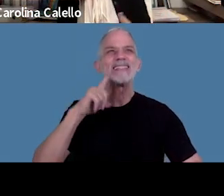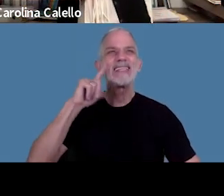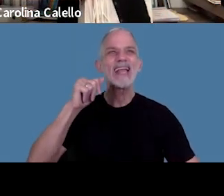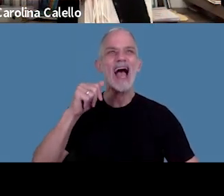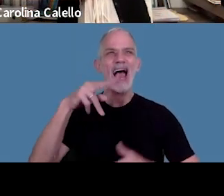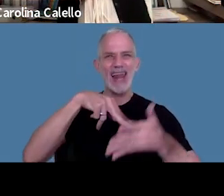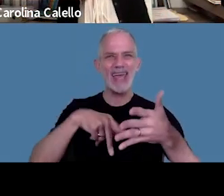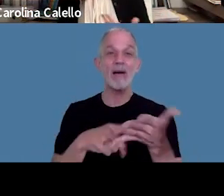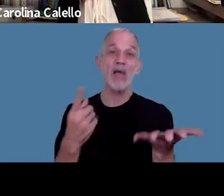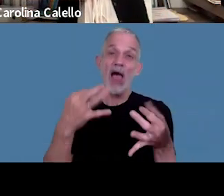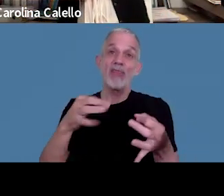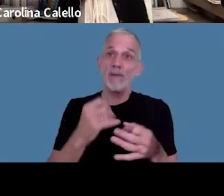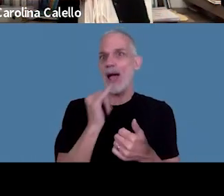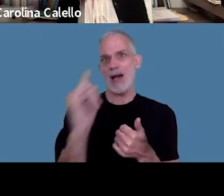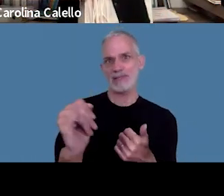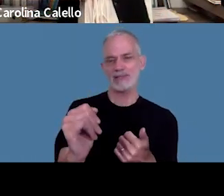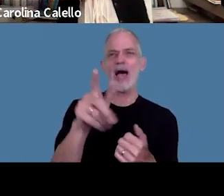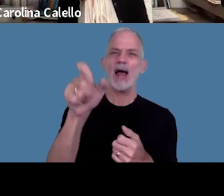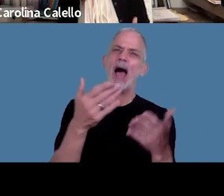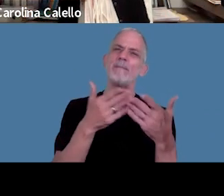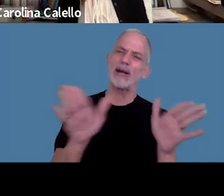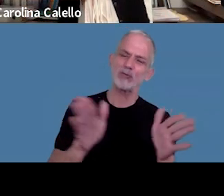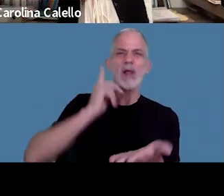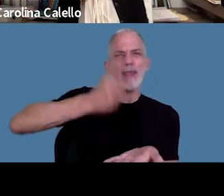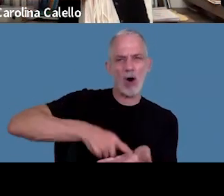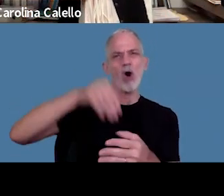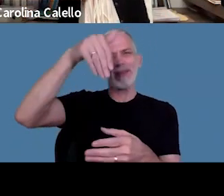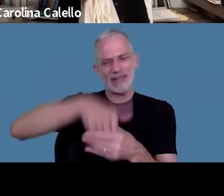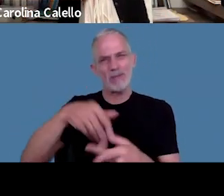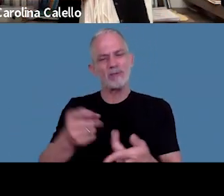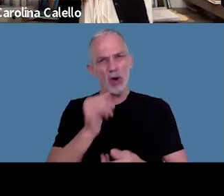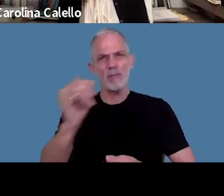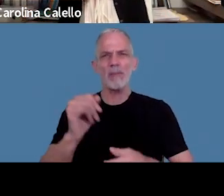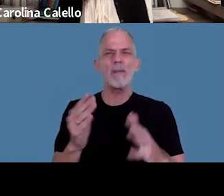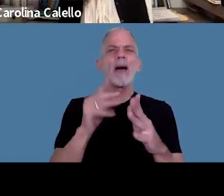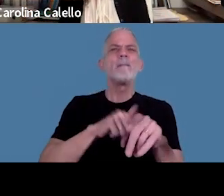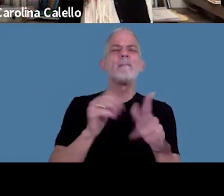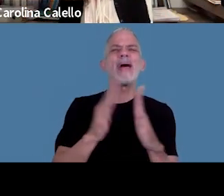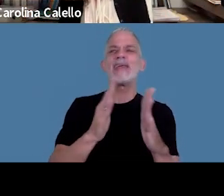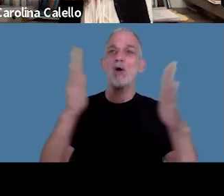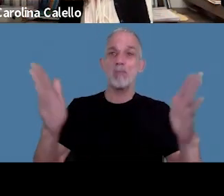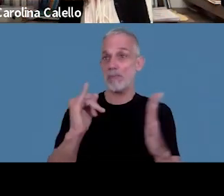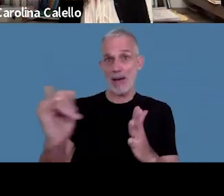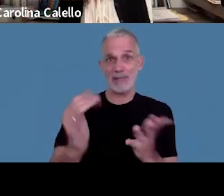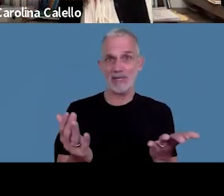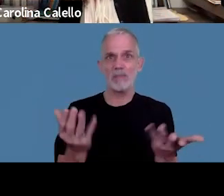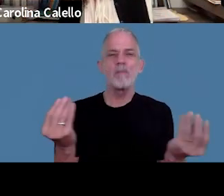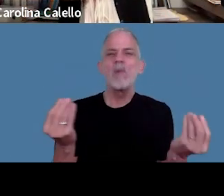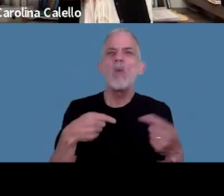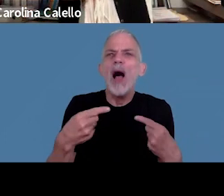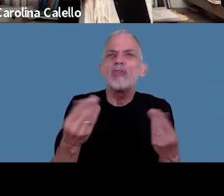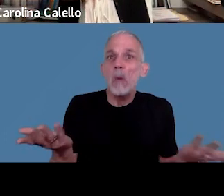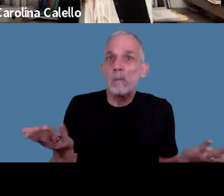bueno que se tiene que notificar la apertura de la orden de intervención se tienen que ampliar los periodos la verdad es que no dice exactamente cuándo